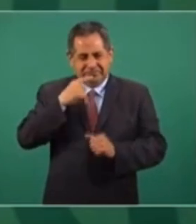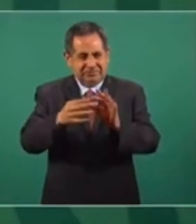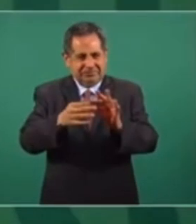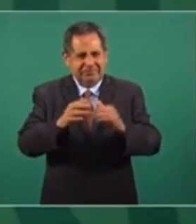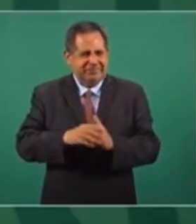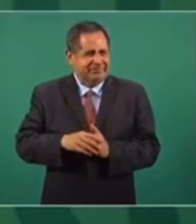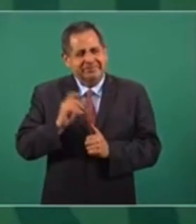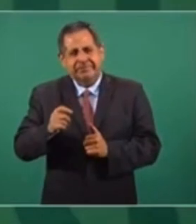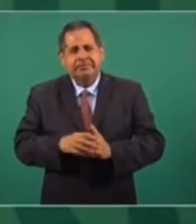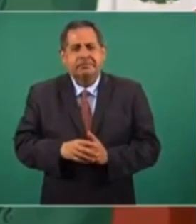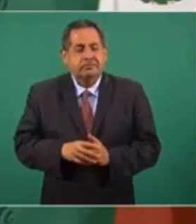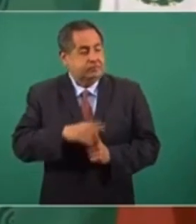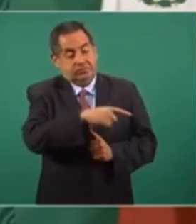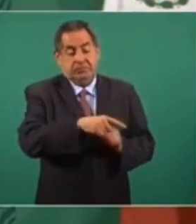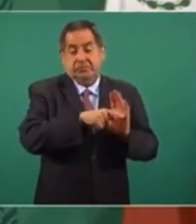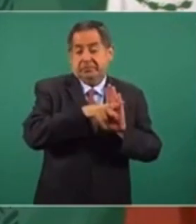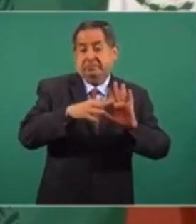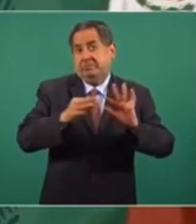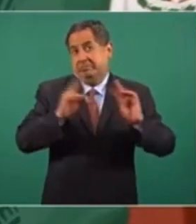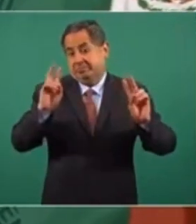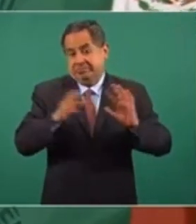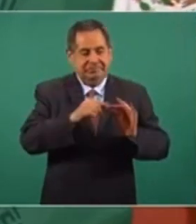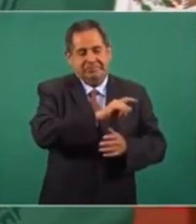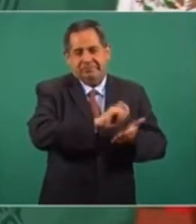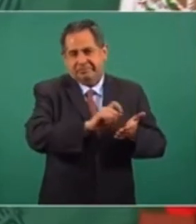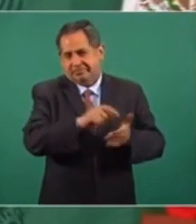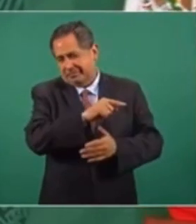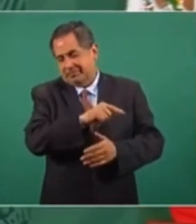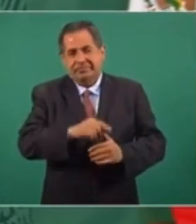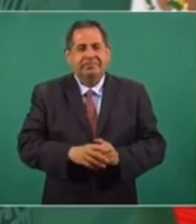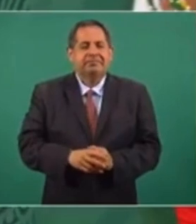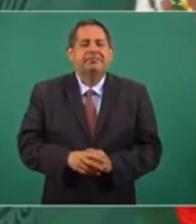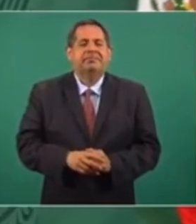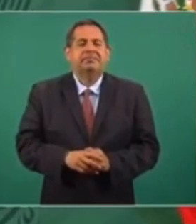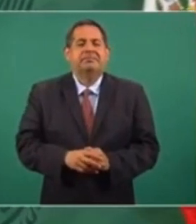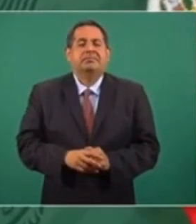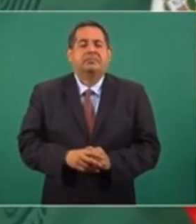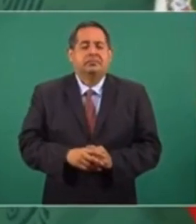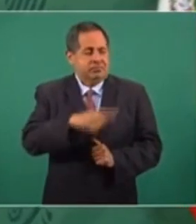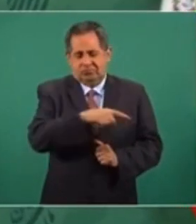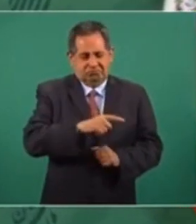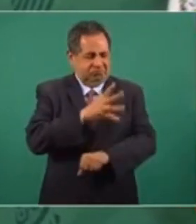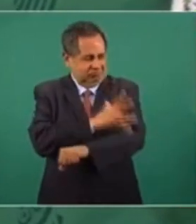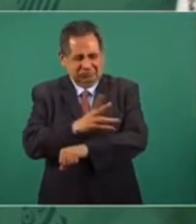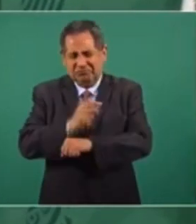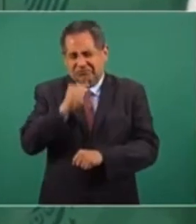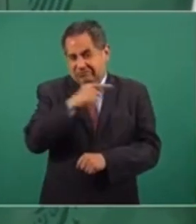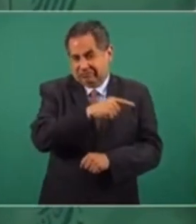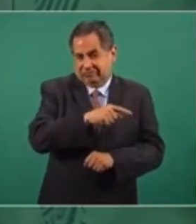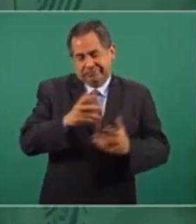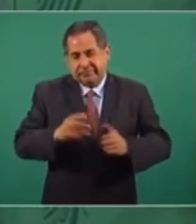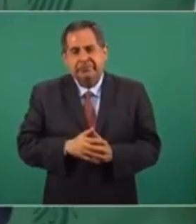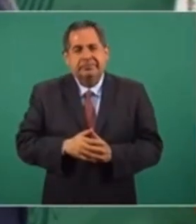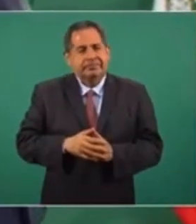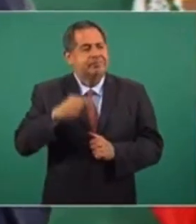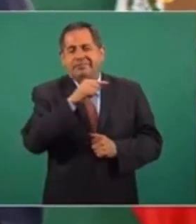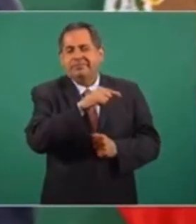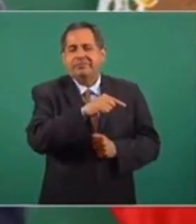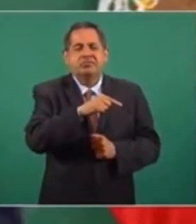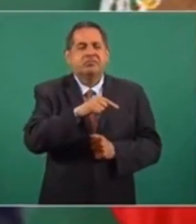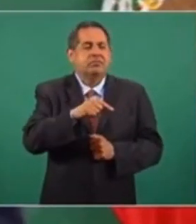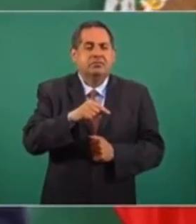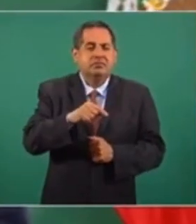comentaba yo que uno de estos periodistas, que son muy deshonestos, no solo en lo